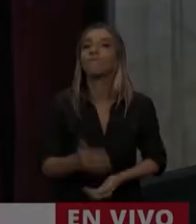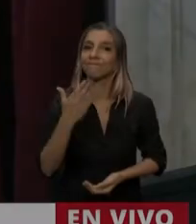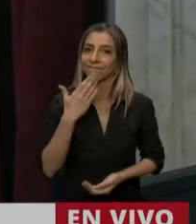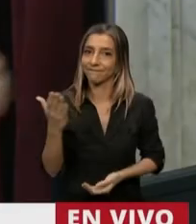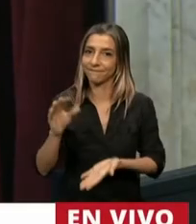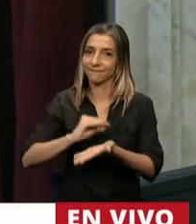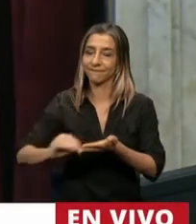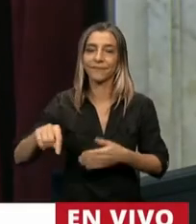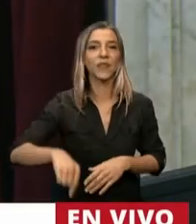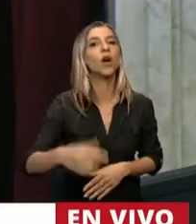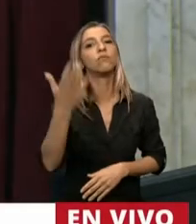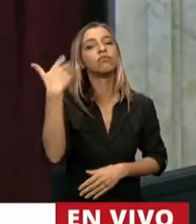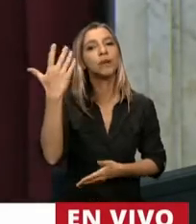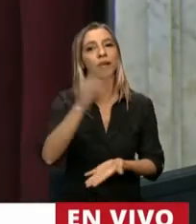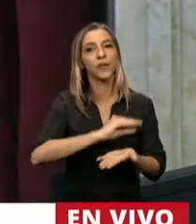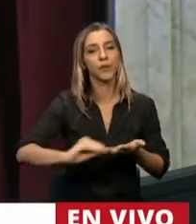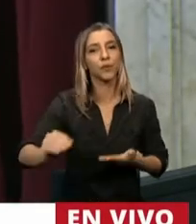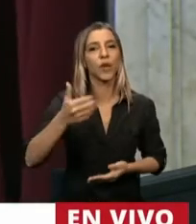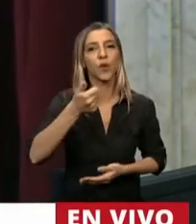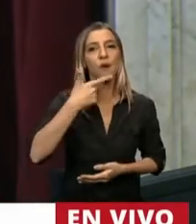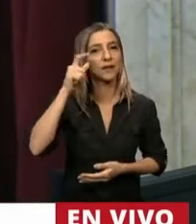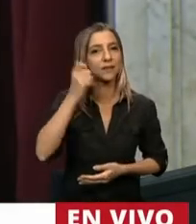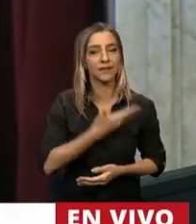El uso de la palabra el diputado Alberto Azef.